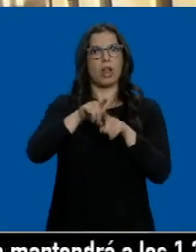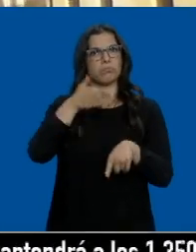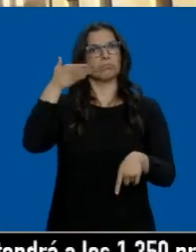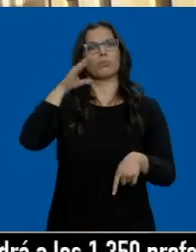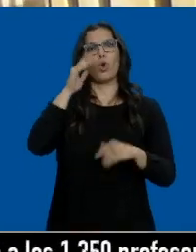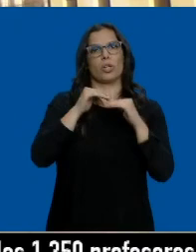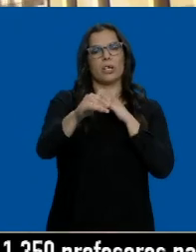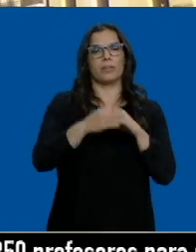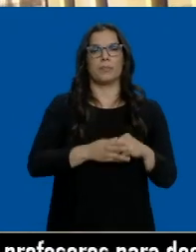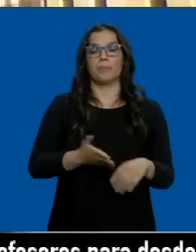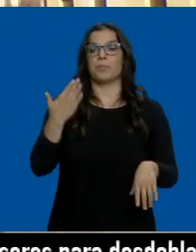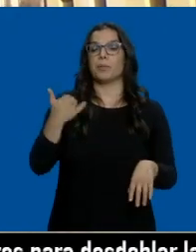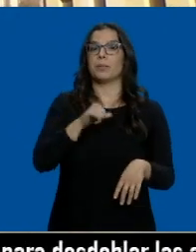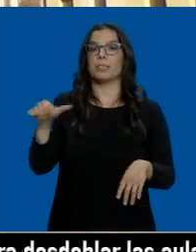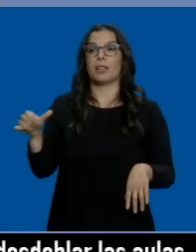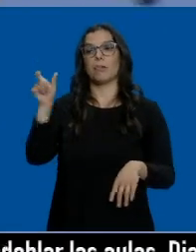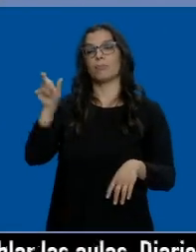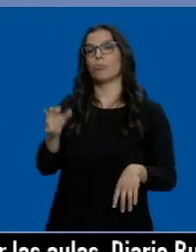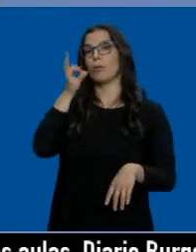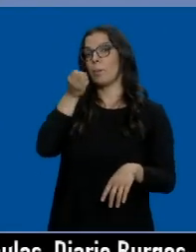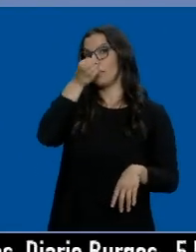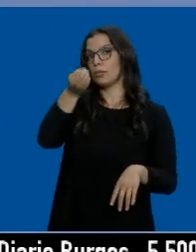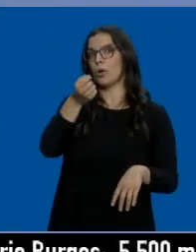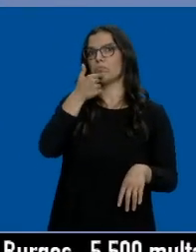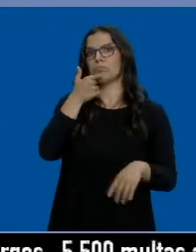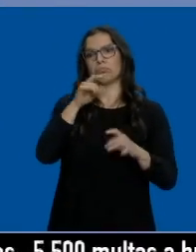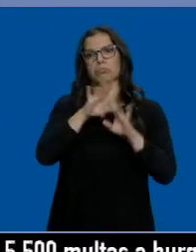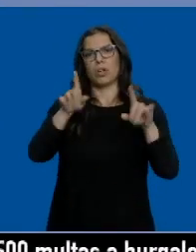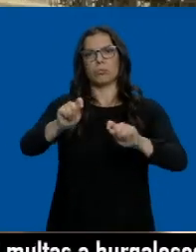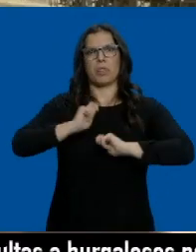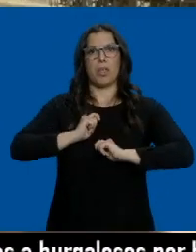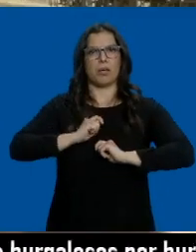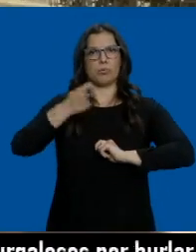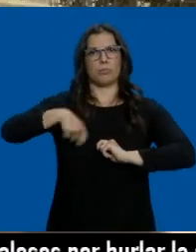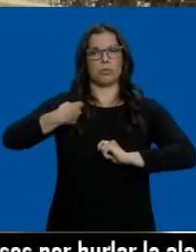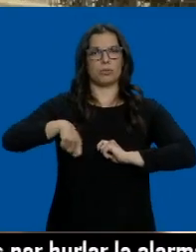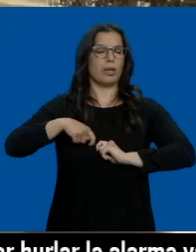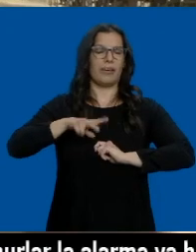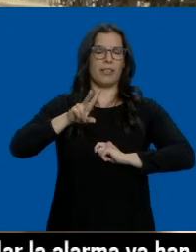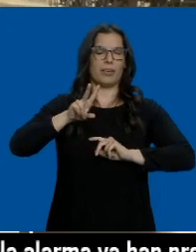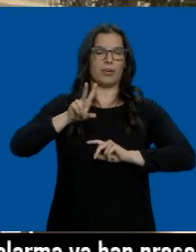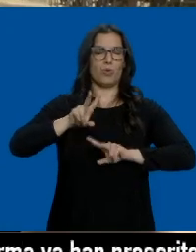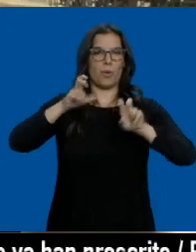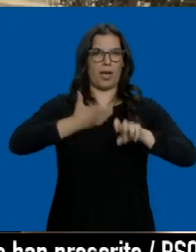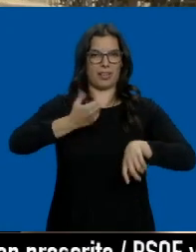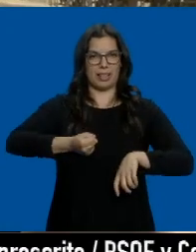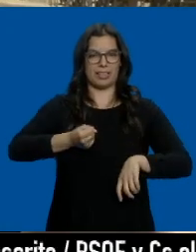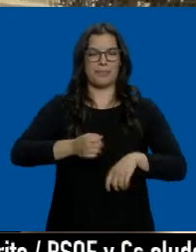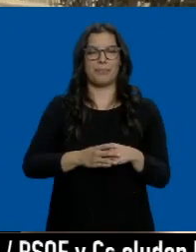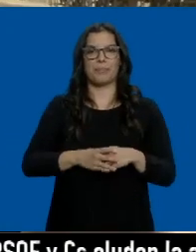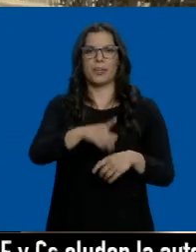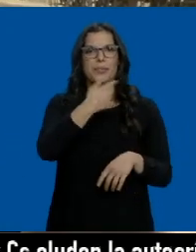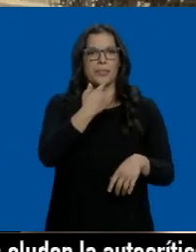La semana pasada la socialista Rosa Pérez no dudaba que sería la nueva alcaldesa de Langa de Duero. Lo han dicho, por activa y por pasiva, que